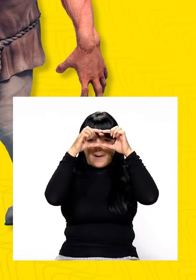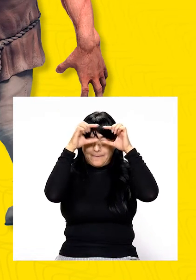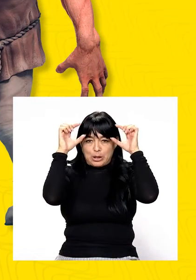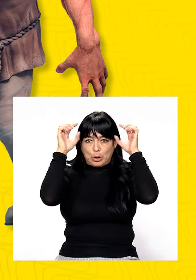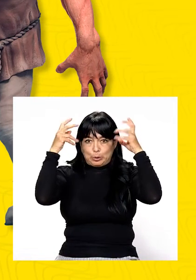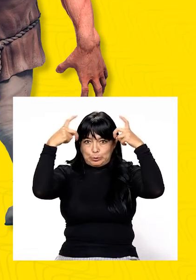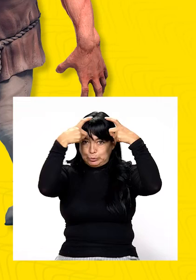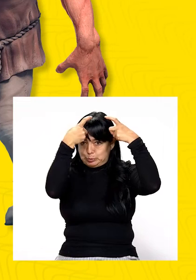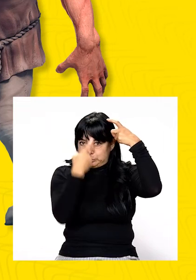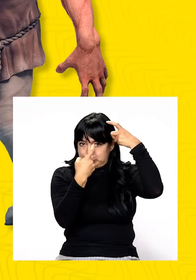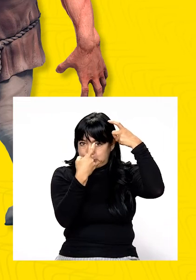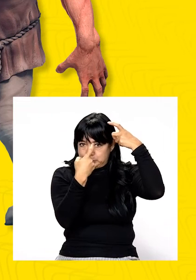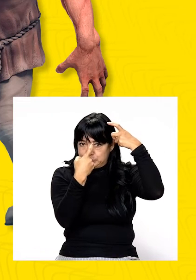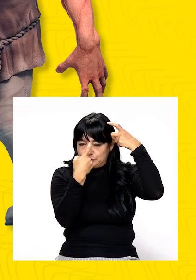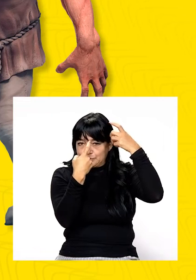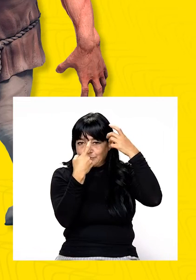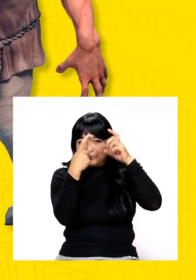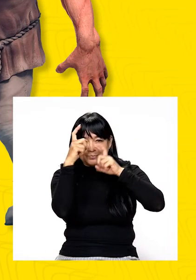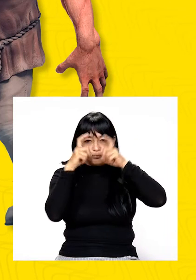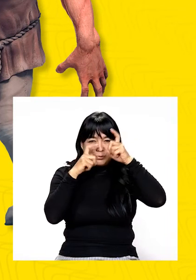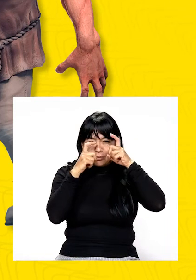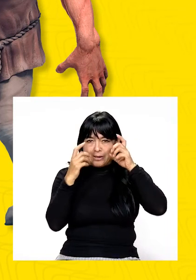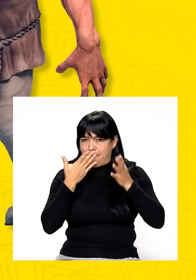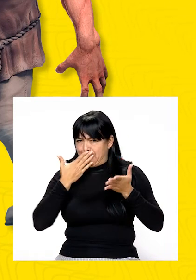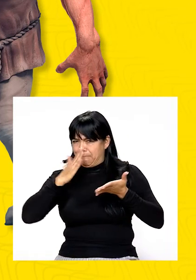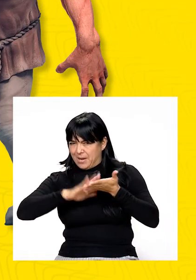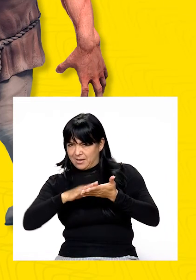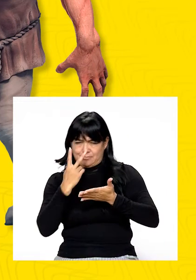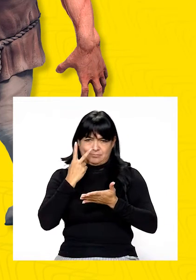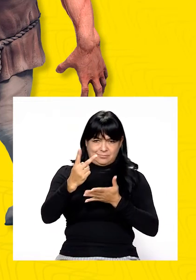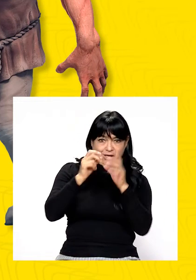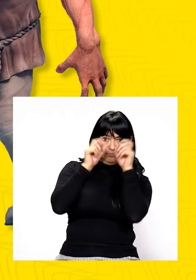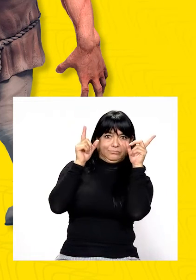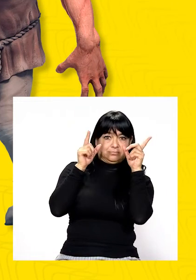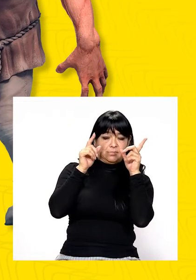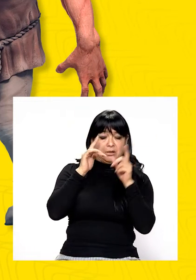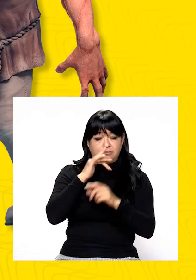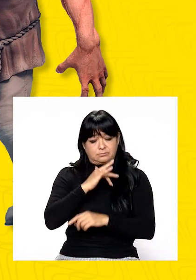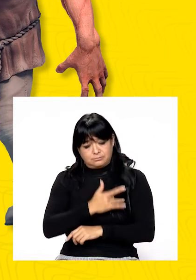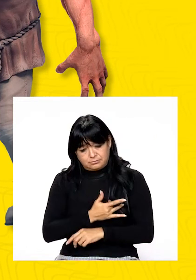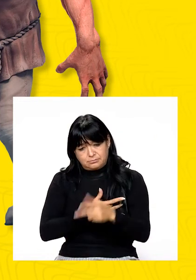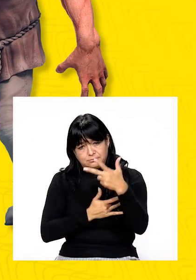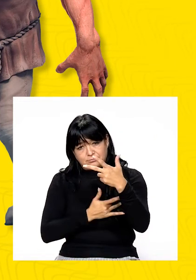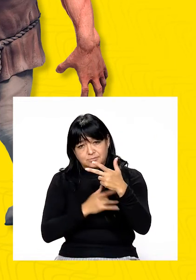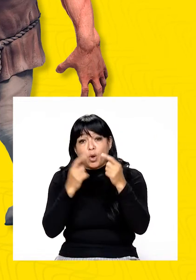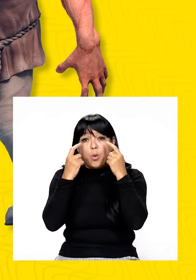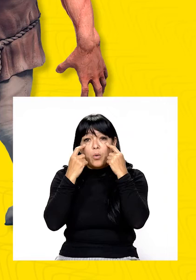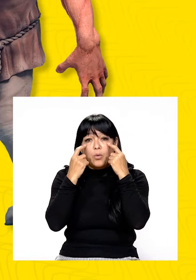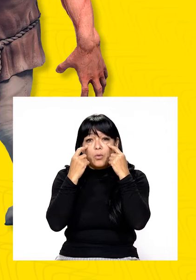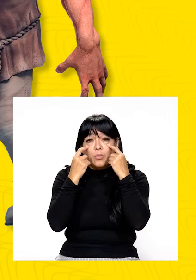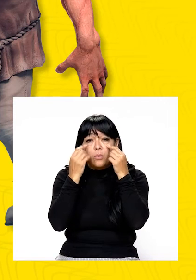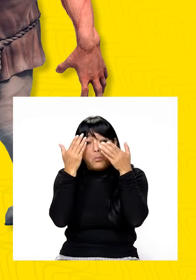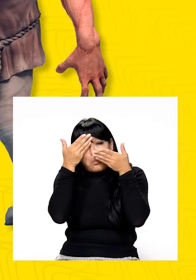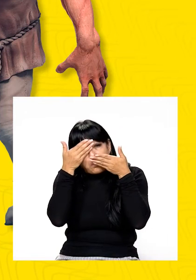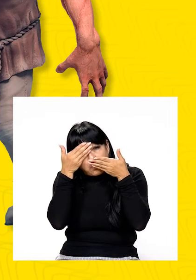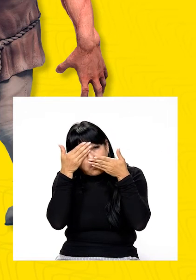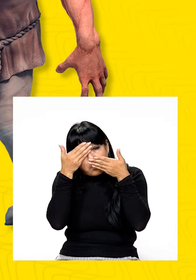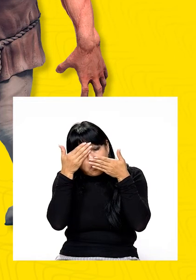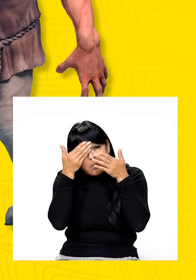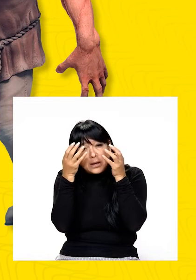Mentón. Partido. Expresión. Maldad, sorpresa y tristeza. Ojos.